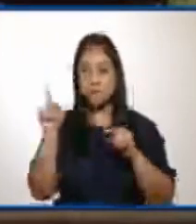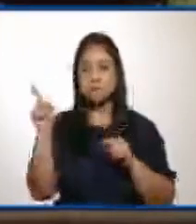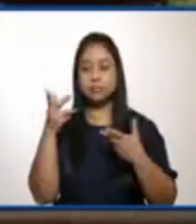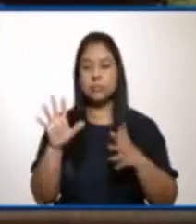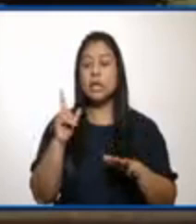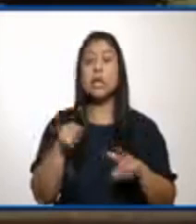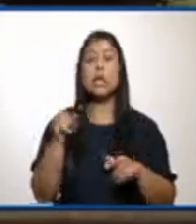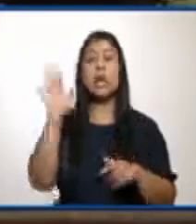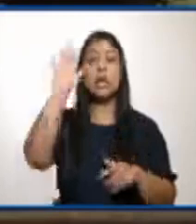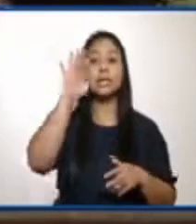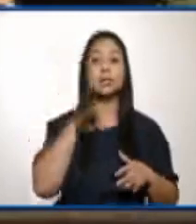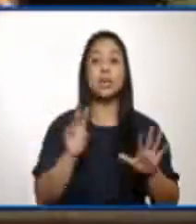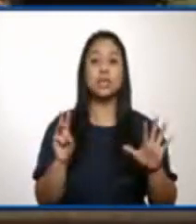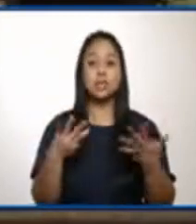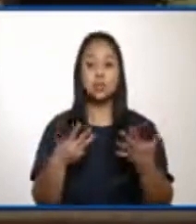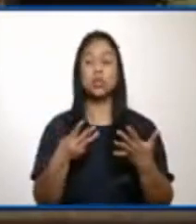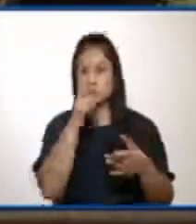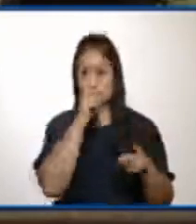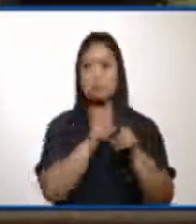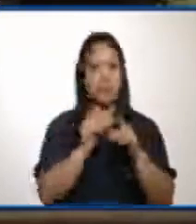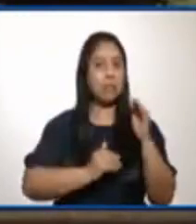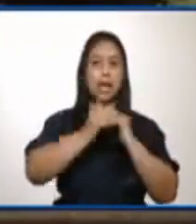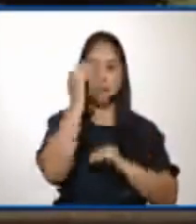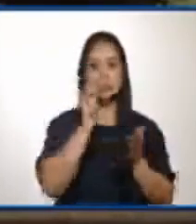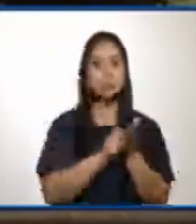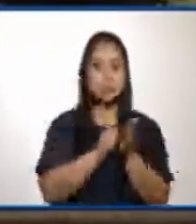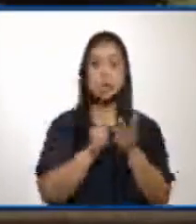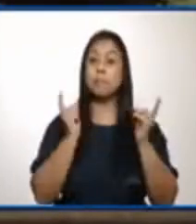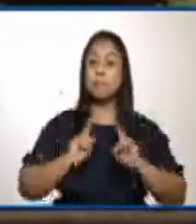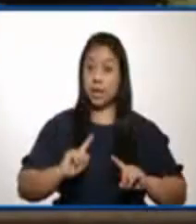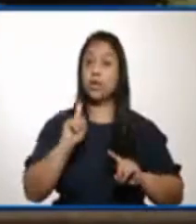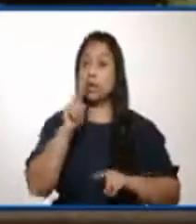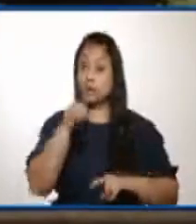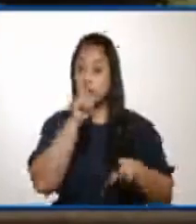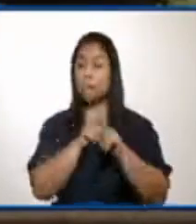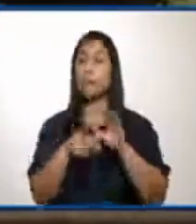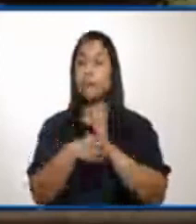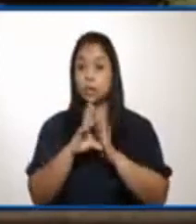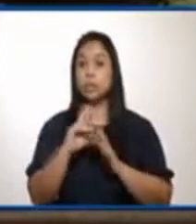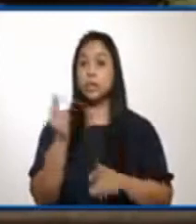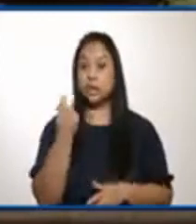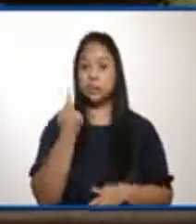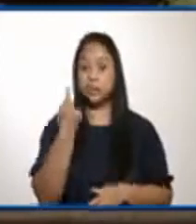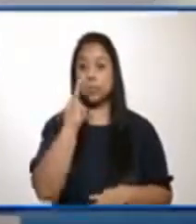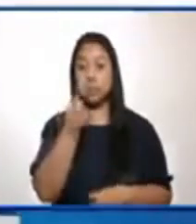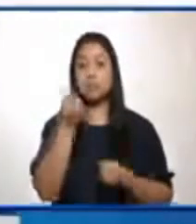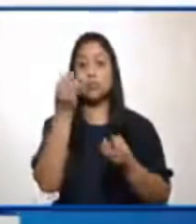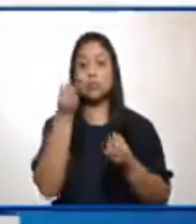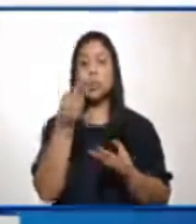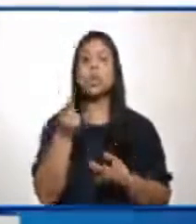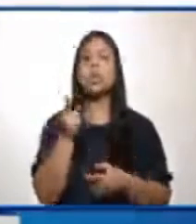para aumento de muestras. Pero es importante recalcar que en estos lugares no solo hacemos